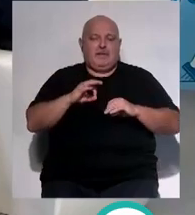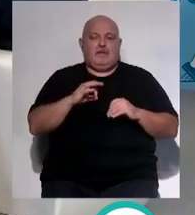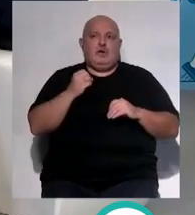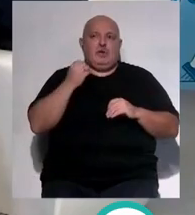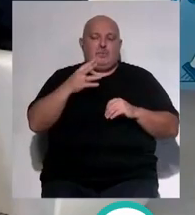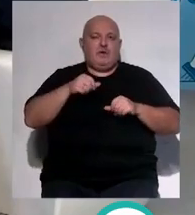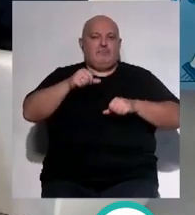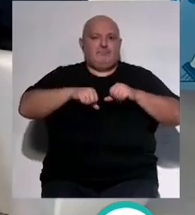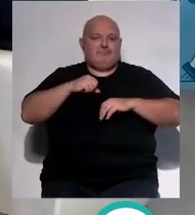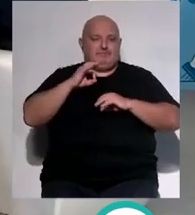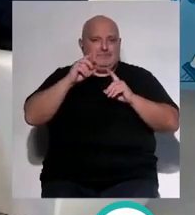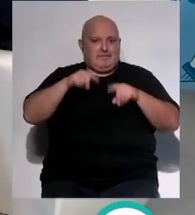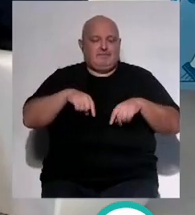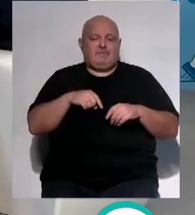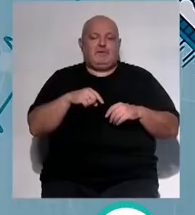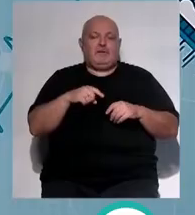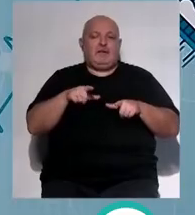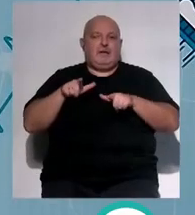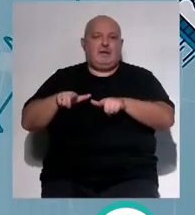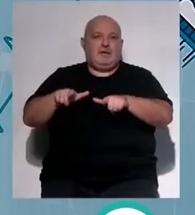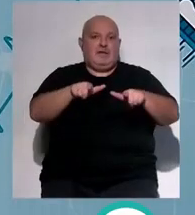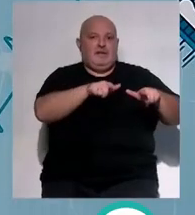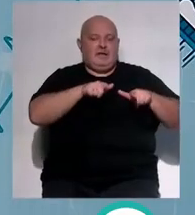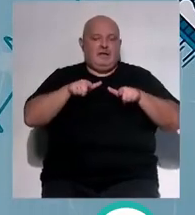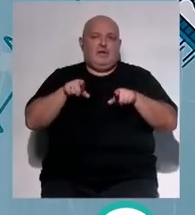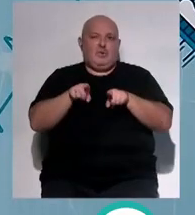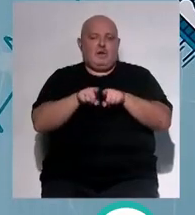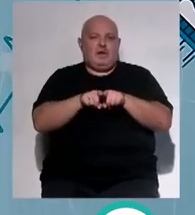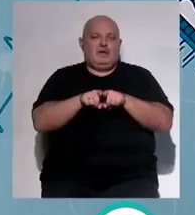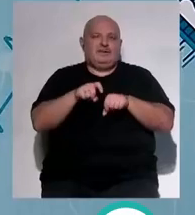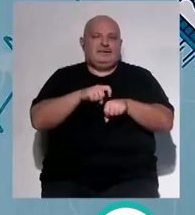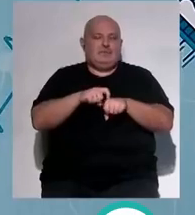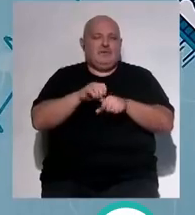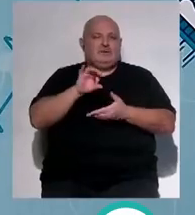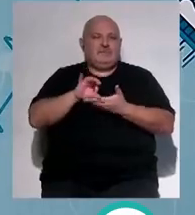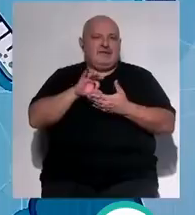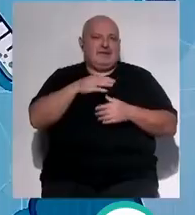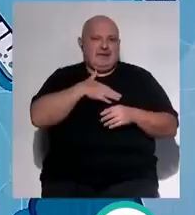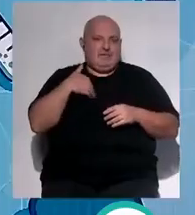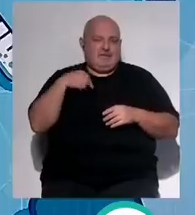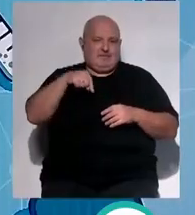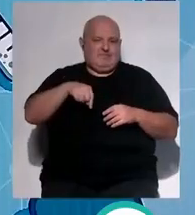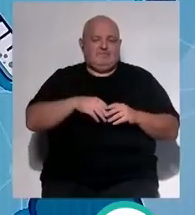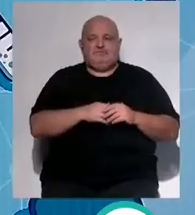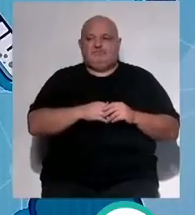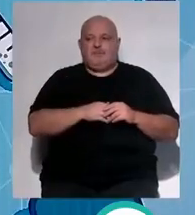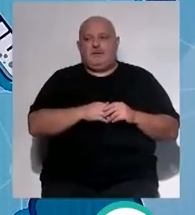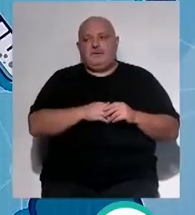el número de quirófanos que necesitamos y las unidades asistenciales y el tipo de servicio que queremos prestar en el hospital